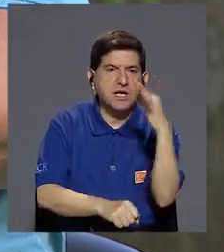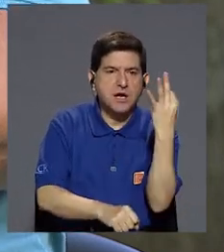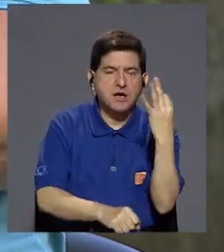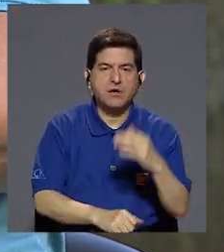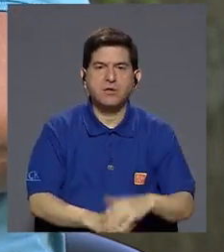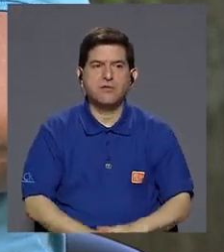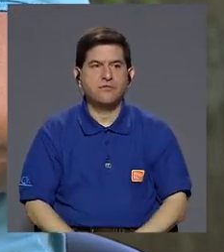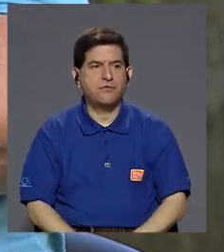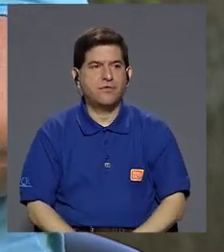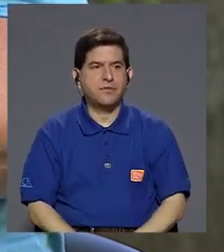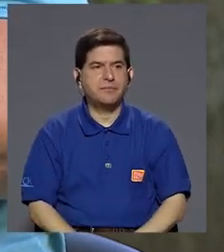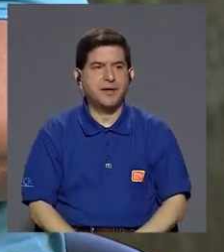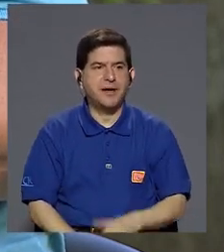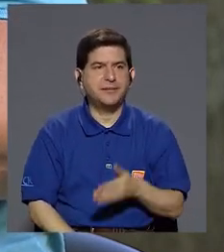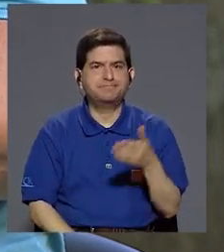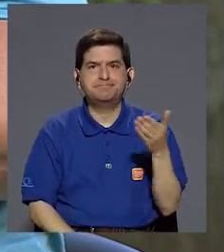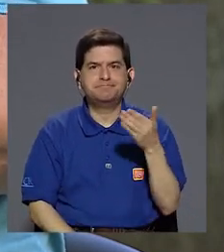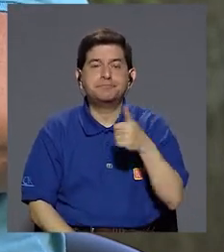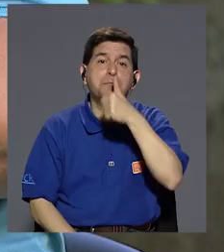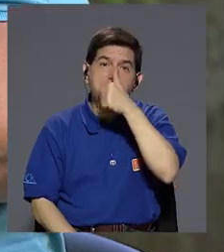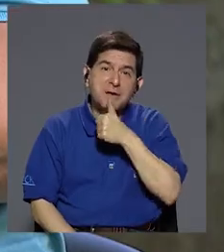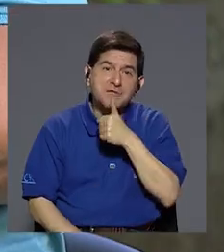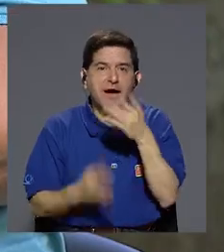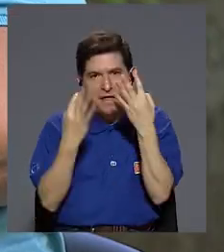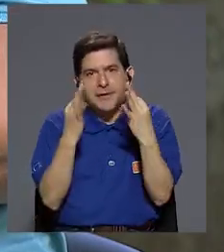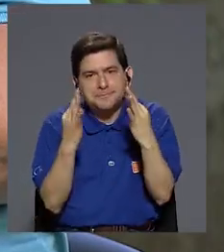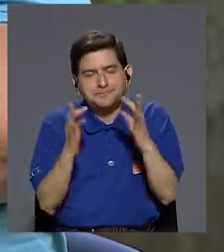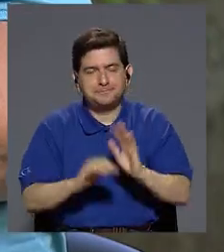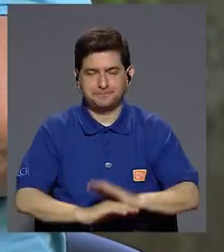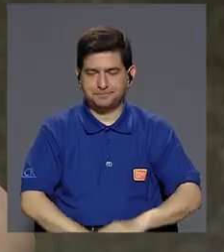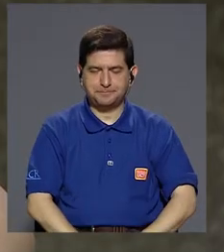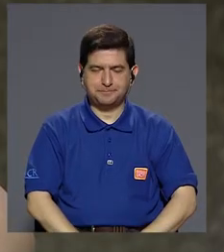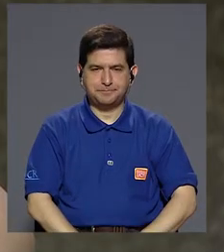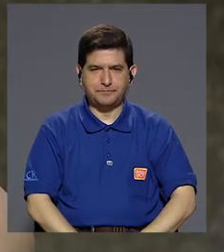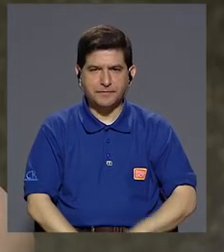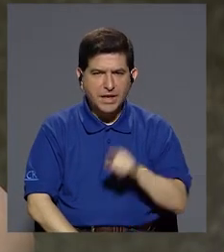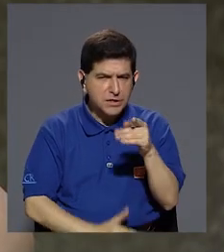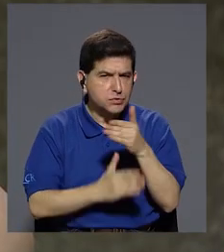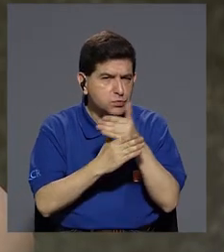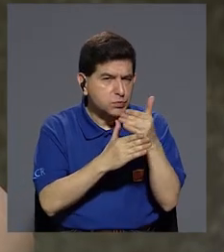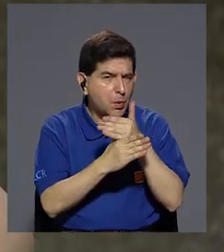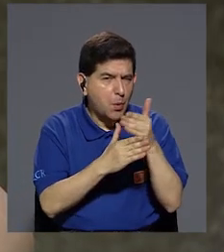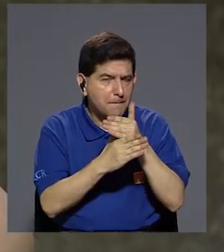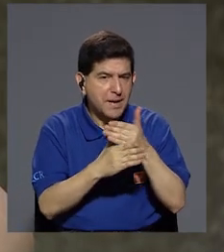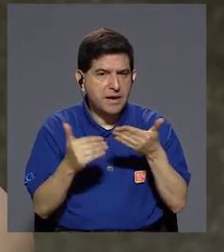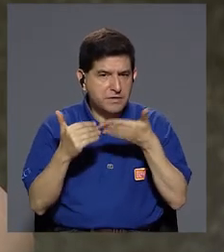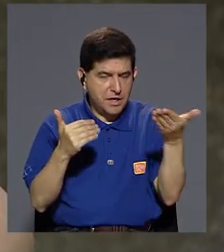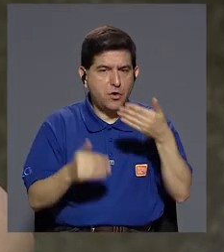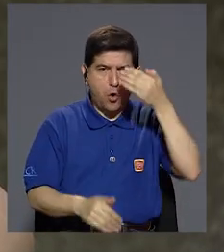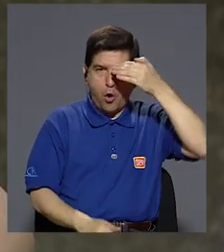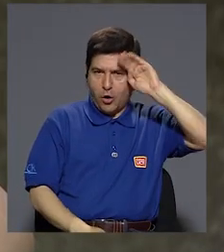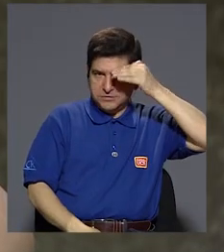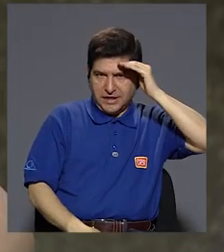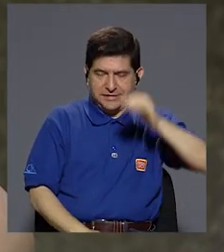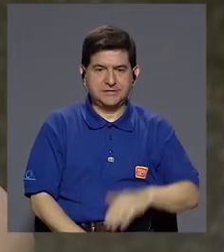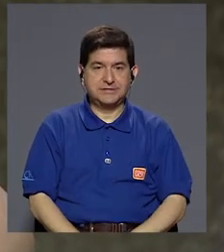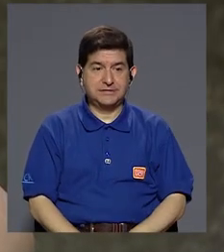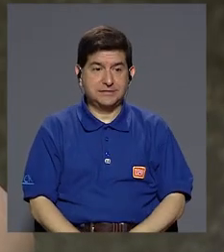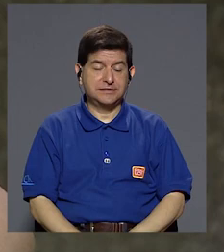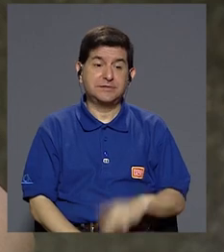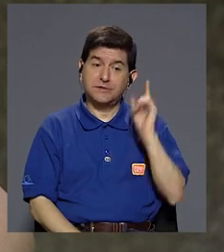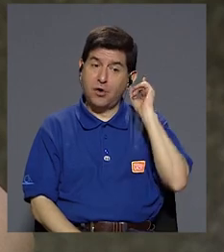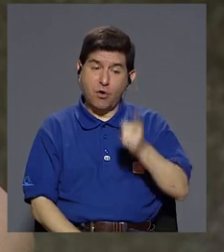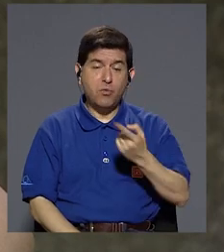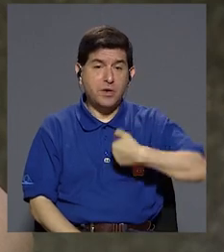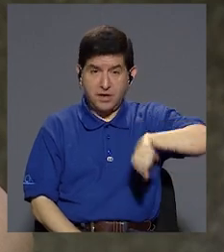privada posible. Por ejemplo, si vas a compartir cosas en Facebook, estamos